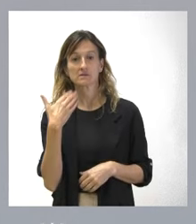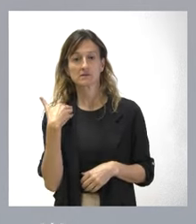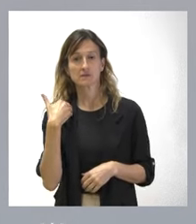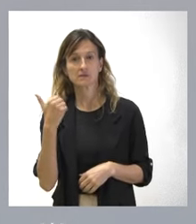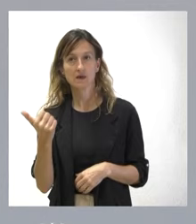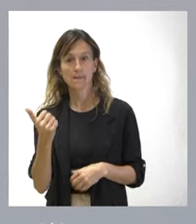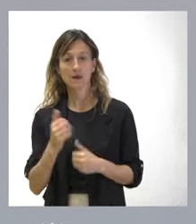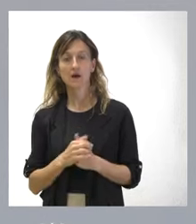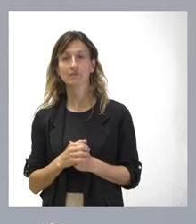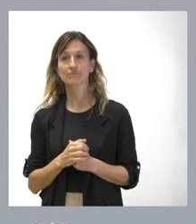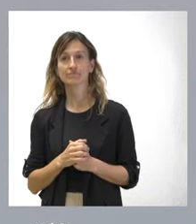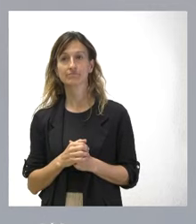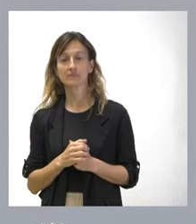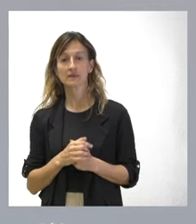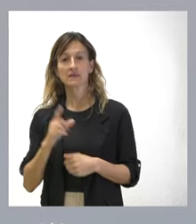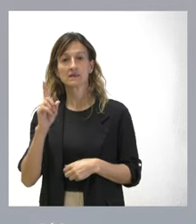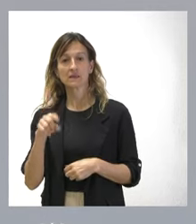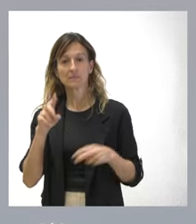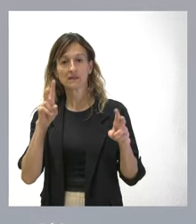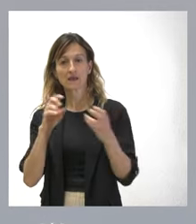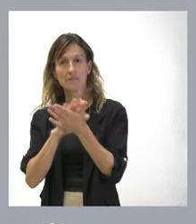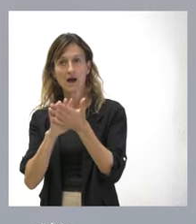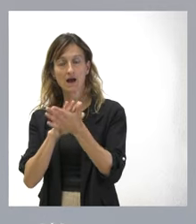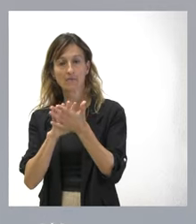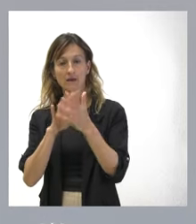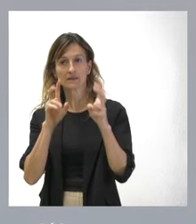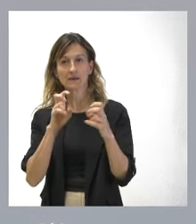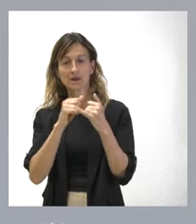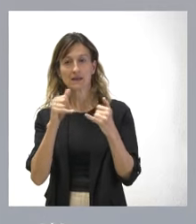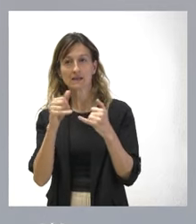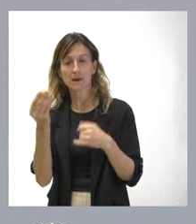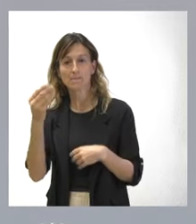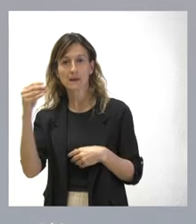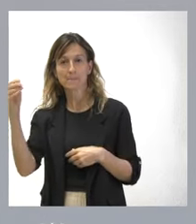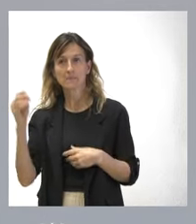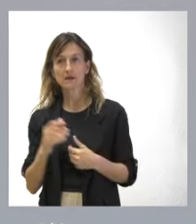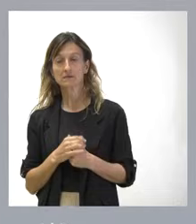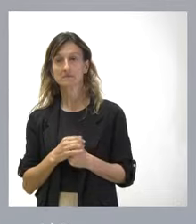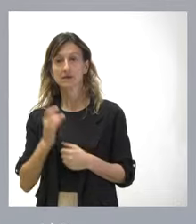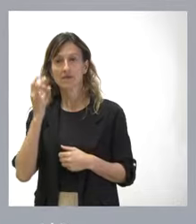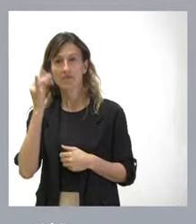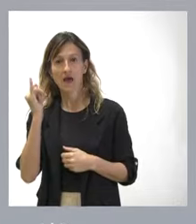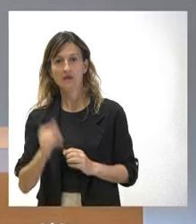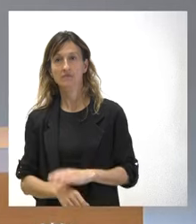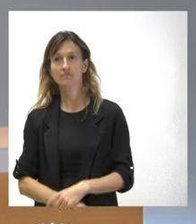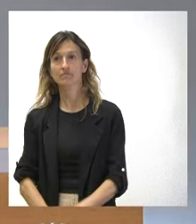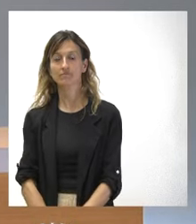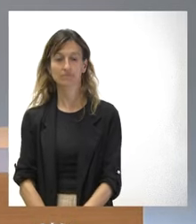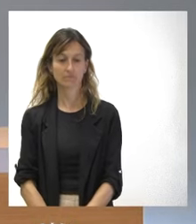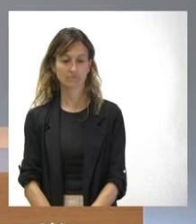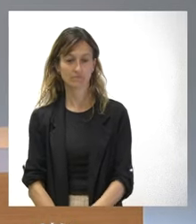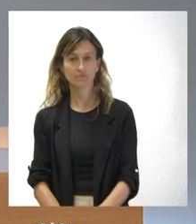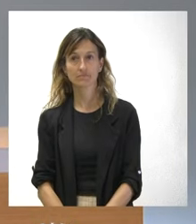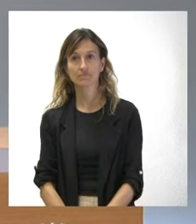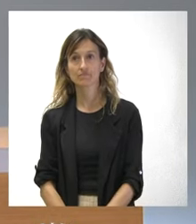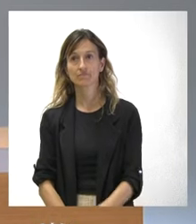tendría que hacer también para ver qué líneas por parte del Gobierno tendrían que aumentarse, que seguro que alguna idea tenemos al respecto. Seguimos.